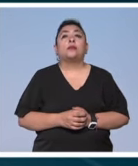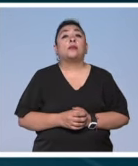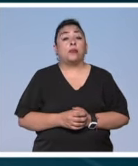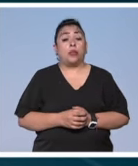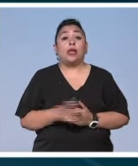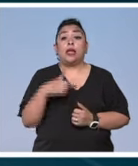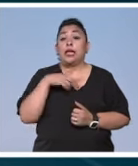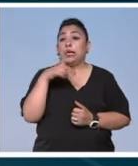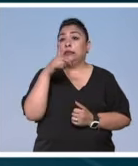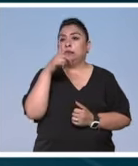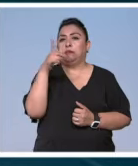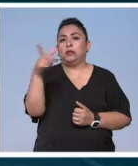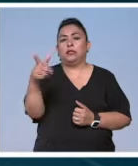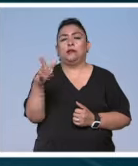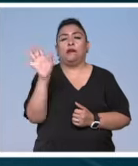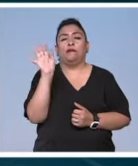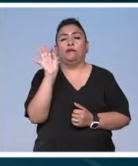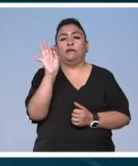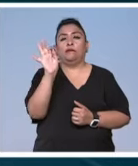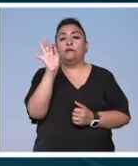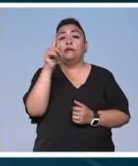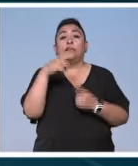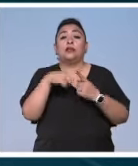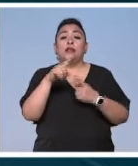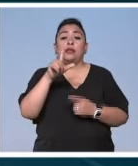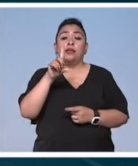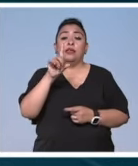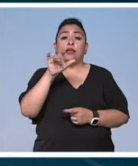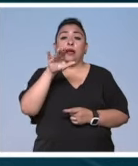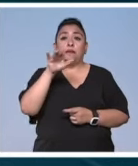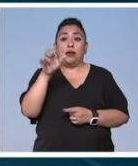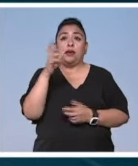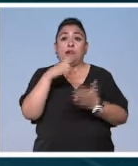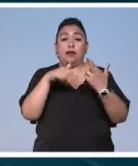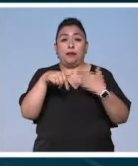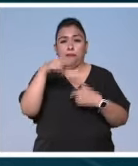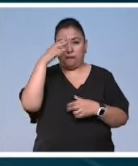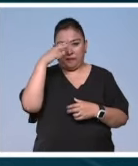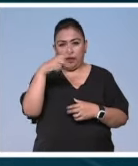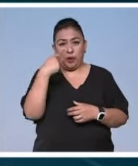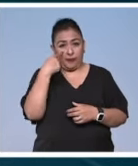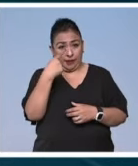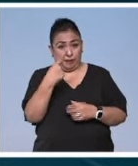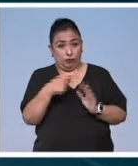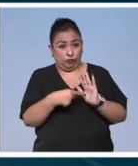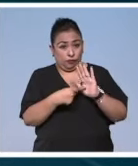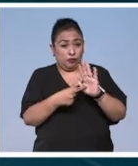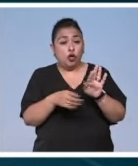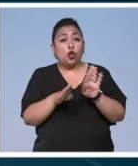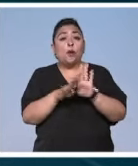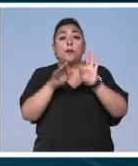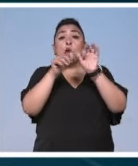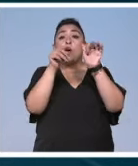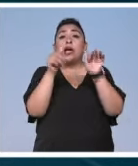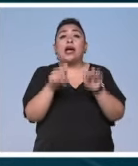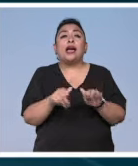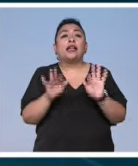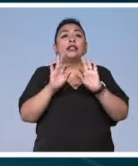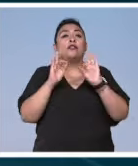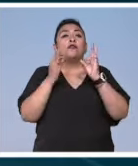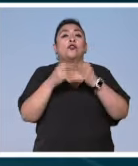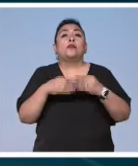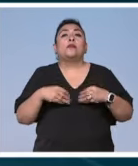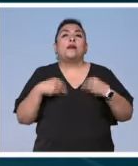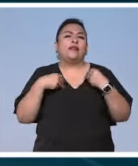El espíritu provocador de las obras de Damien Hirst regresa a México y pone de manifiesto cómo el arte es una forma de